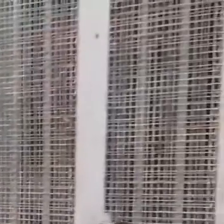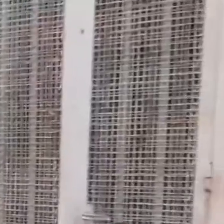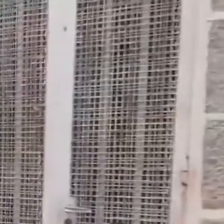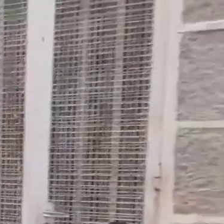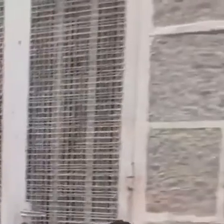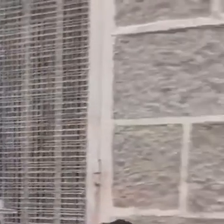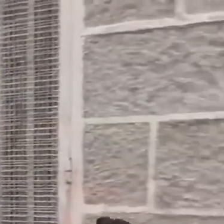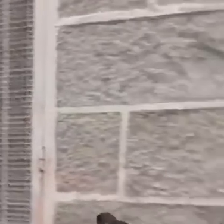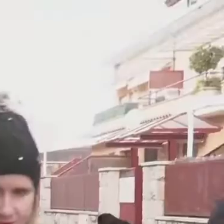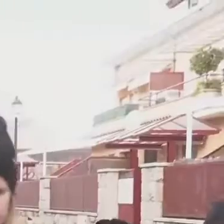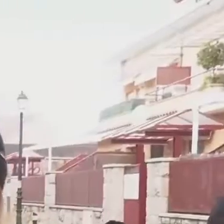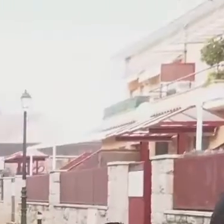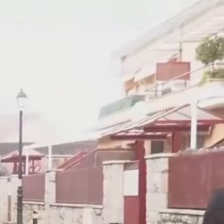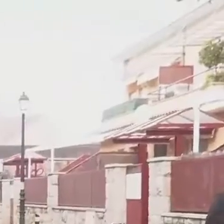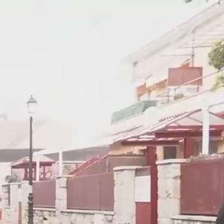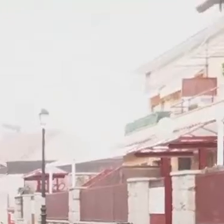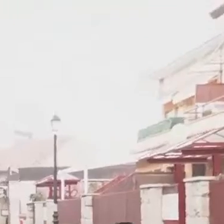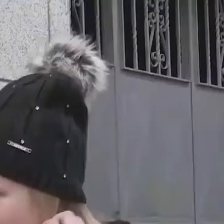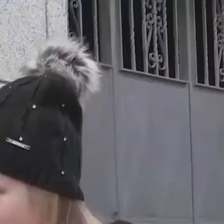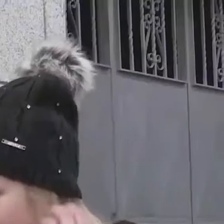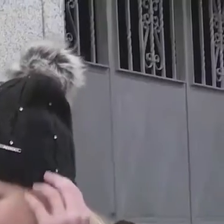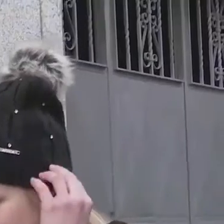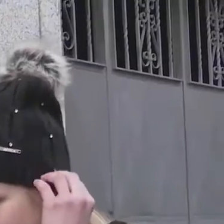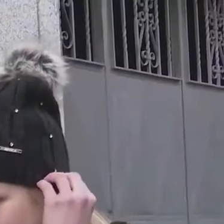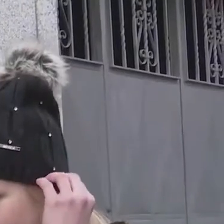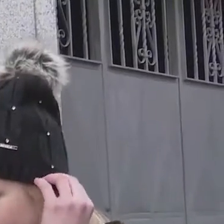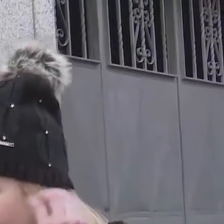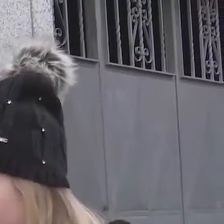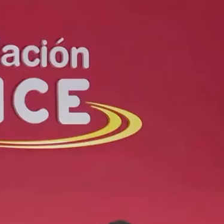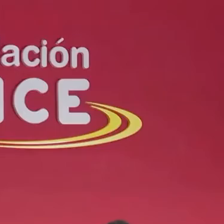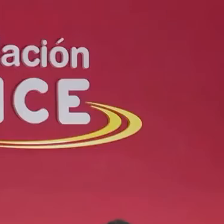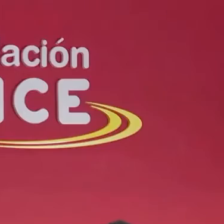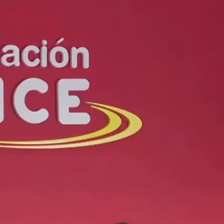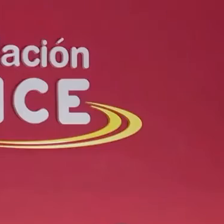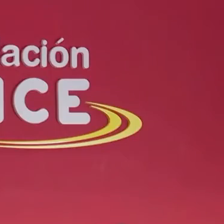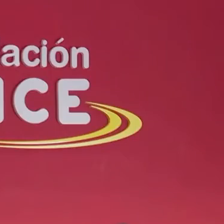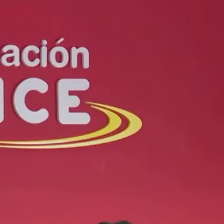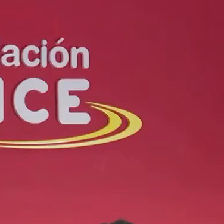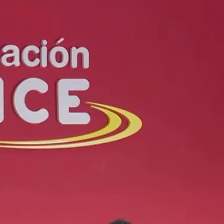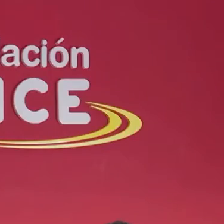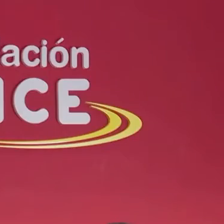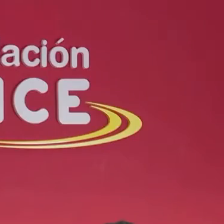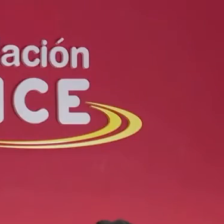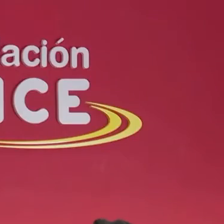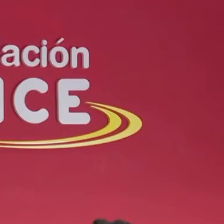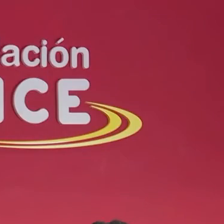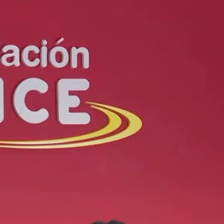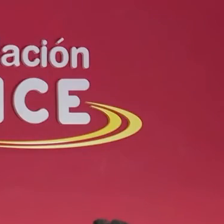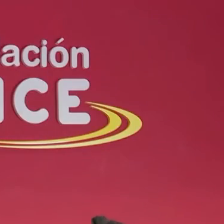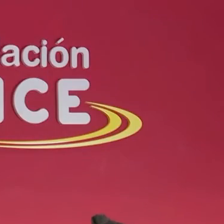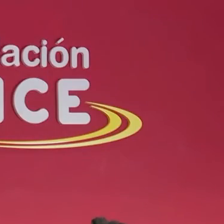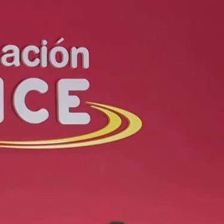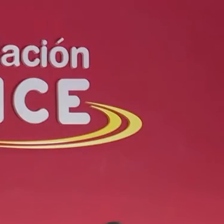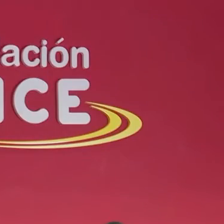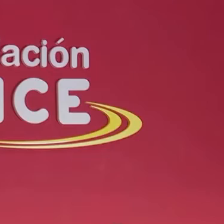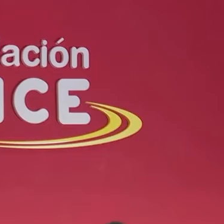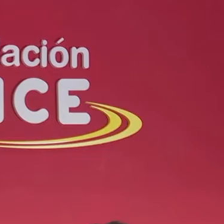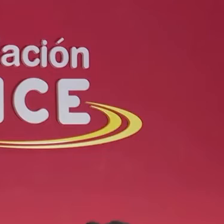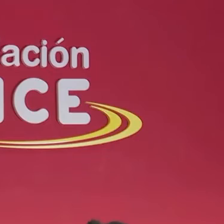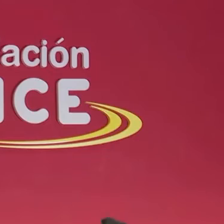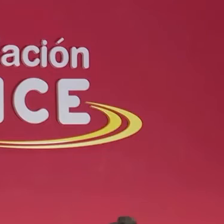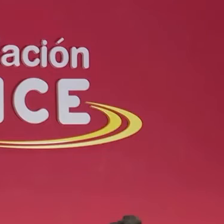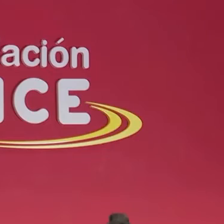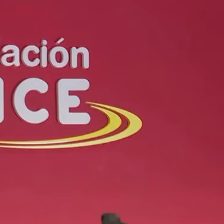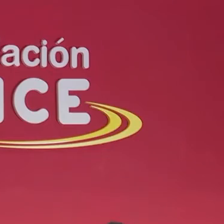humanas yo creo que nos quedan ámbitos de colaboración que todavía ni nos imaginamos porque la tecnología está yendo tan rápido